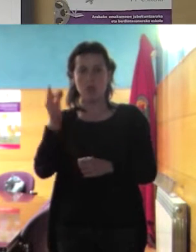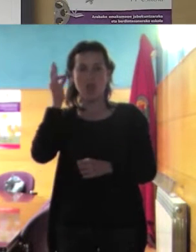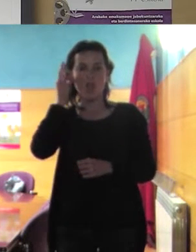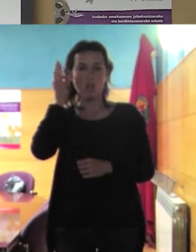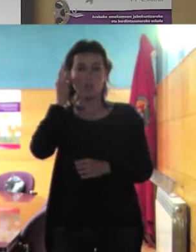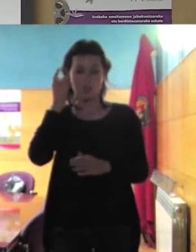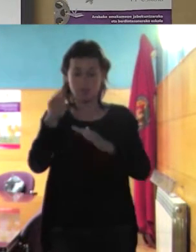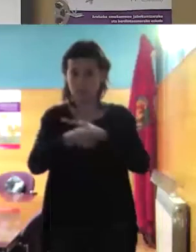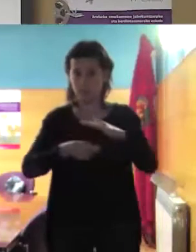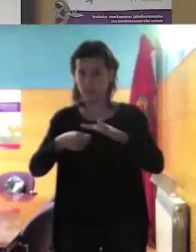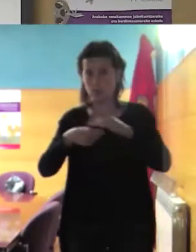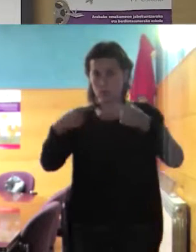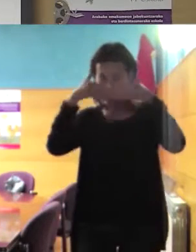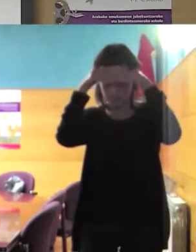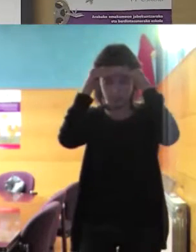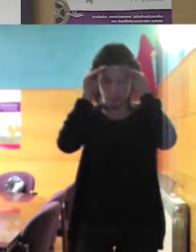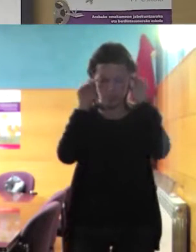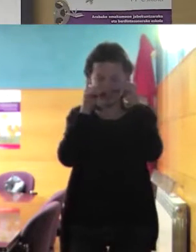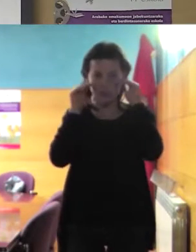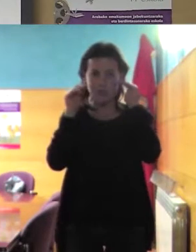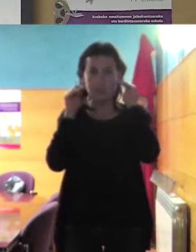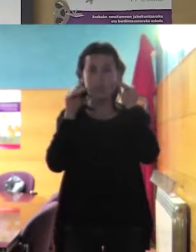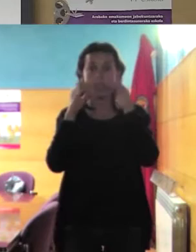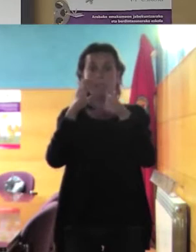y que el autobusero le dijo usted no entra